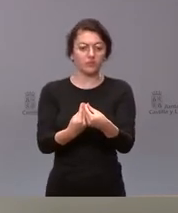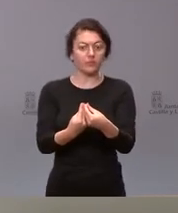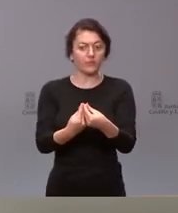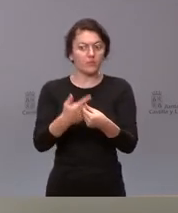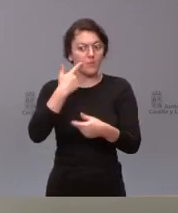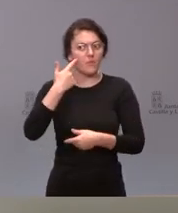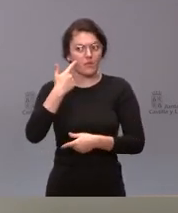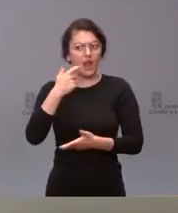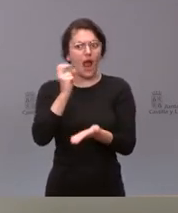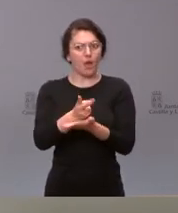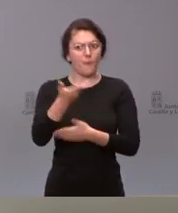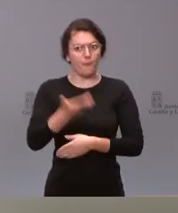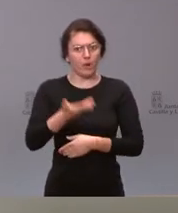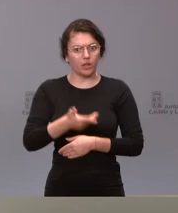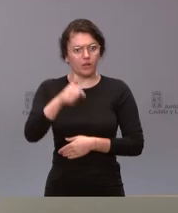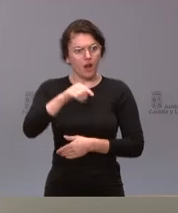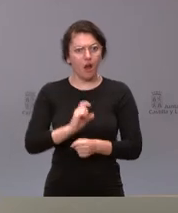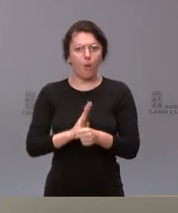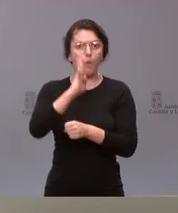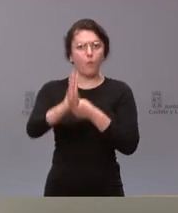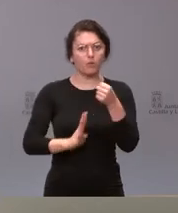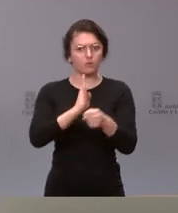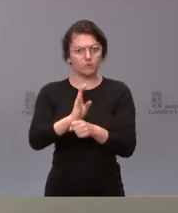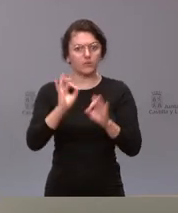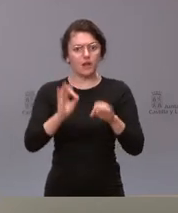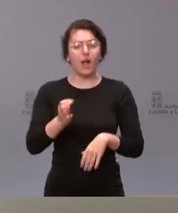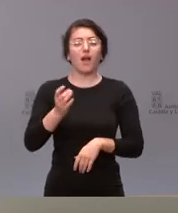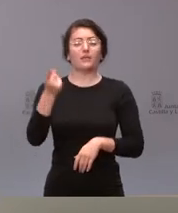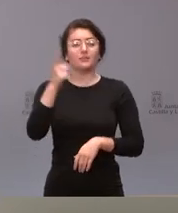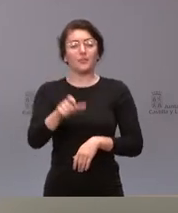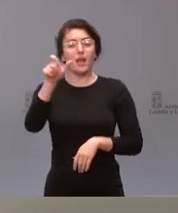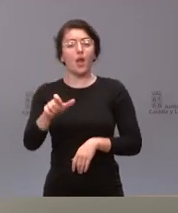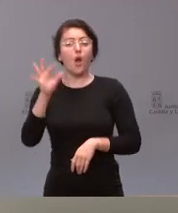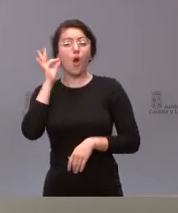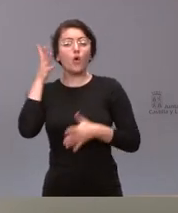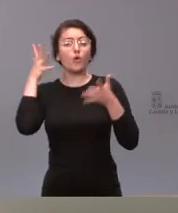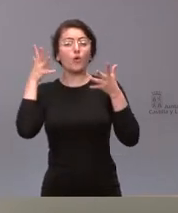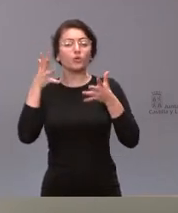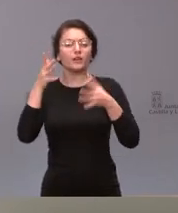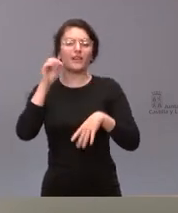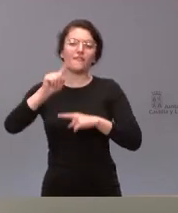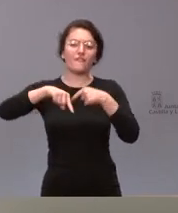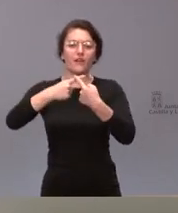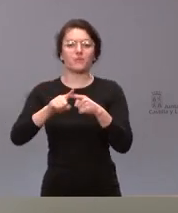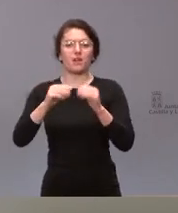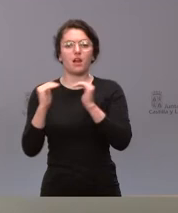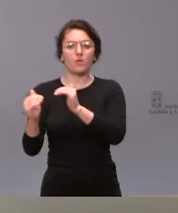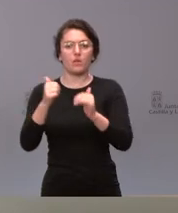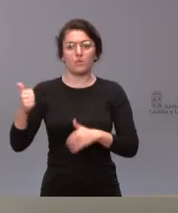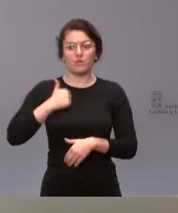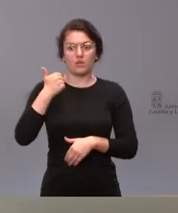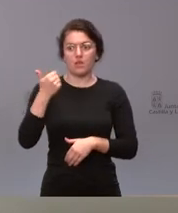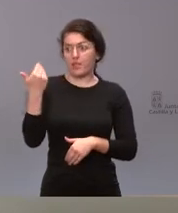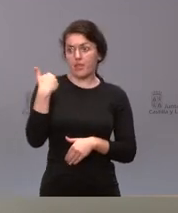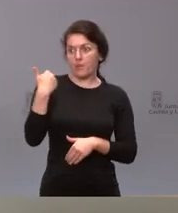relevantes en esta legislatura y además yo creo que la propia consejera de Familia e Igualdad de Oportunidades en la comparecencia que tuvo recientemente en las Cortas de Castilla